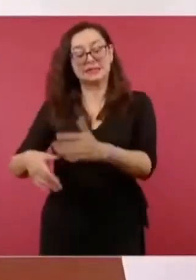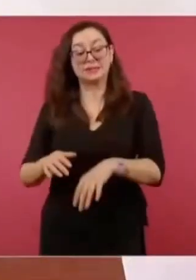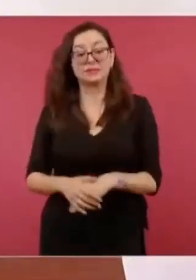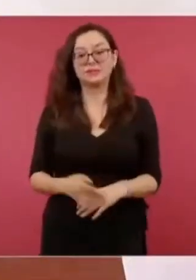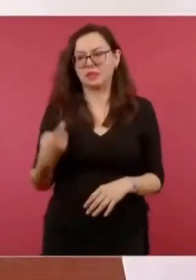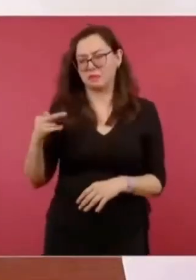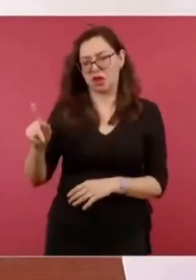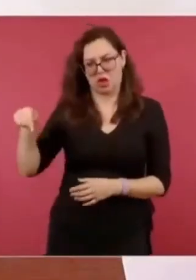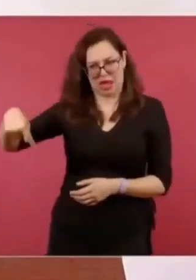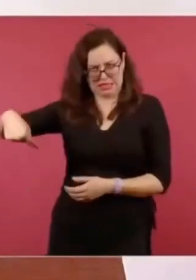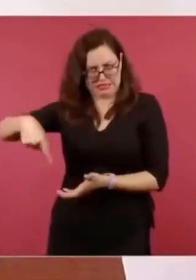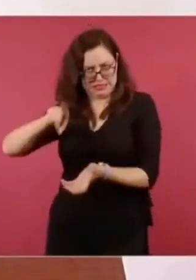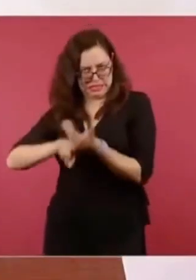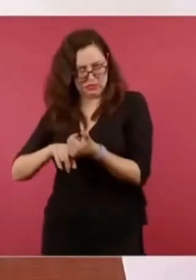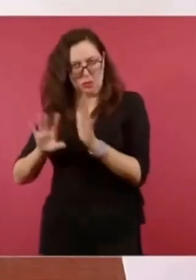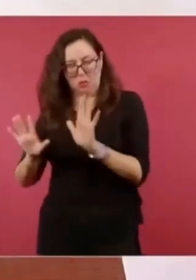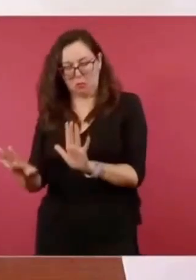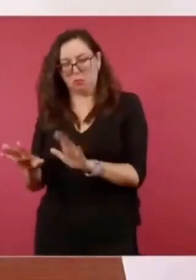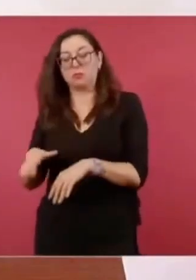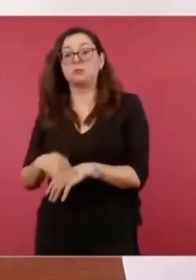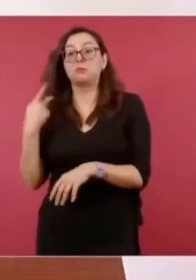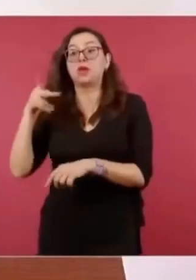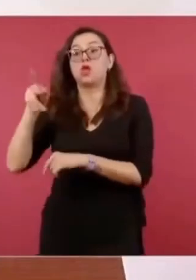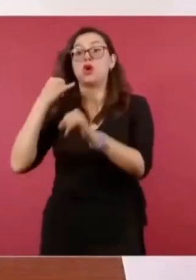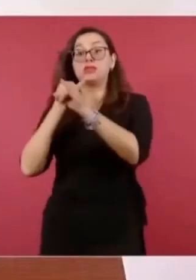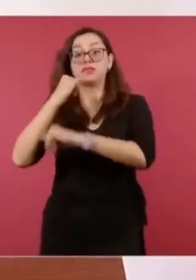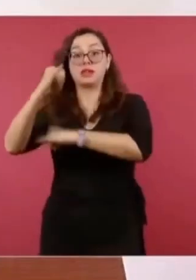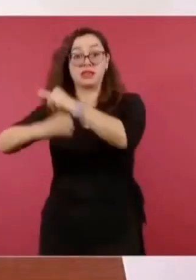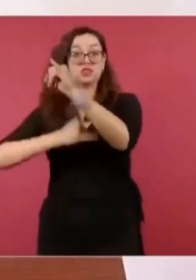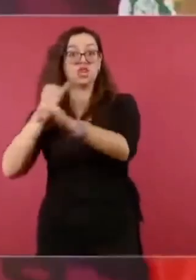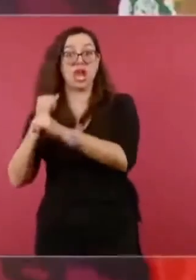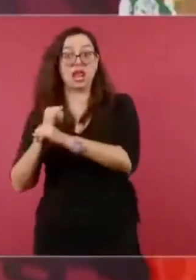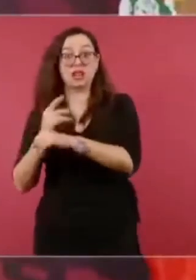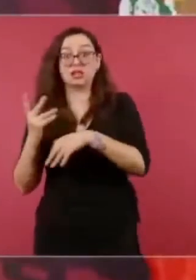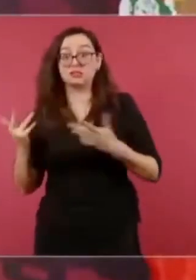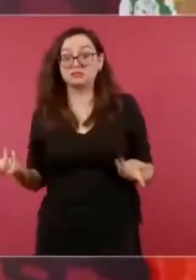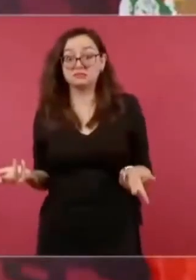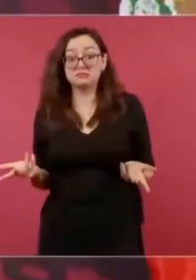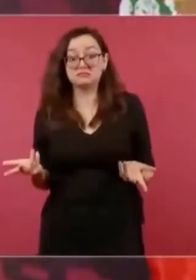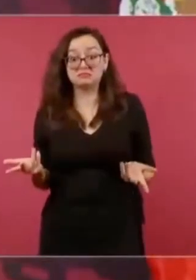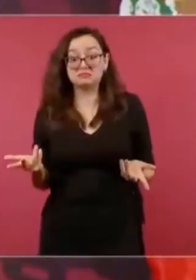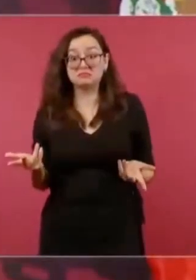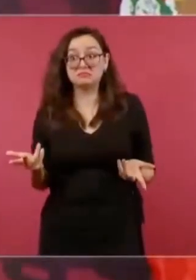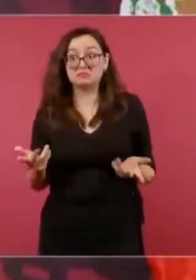por esto? Nada,